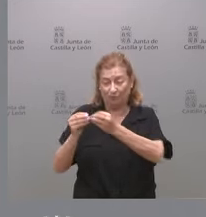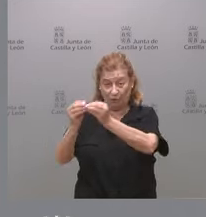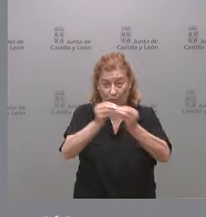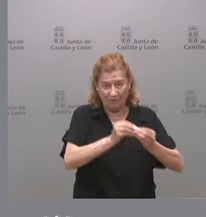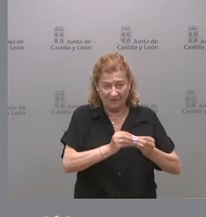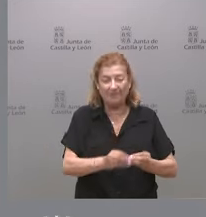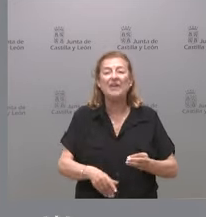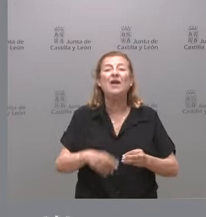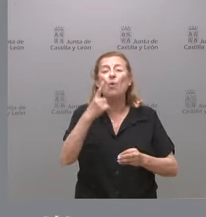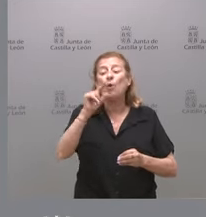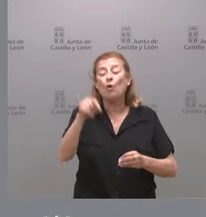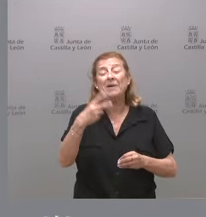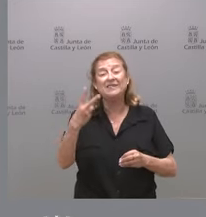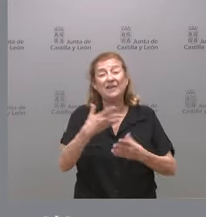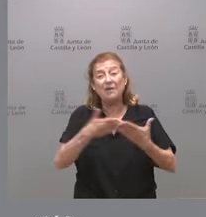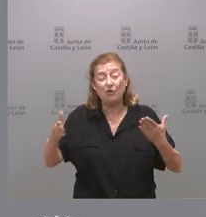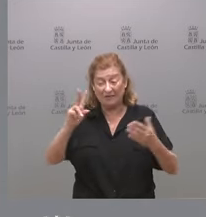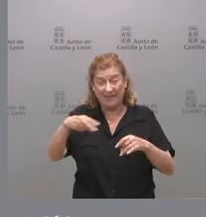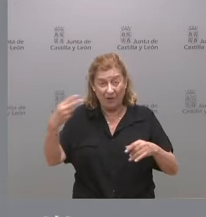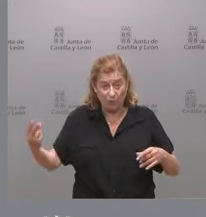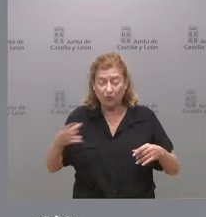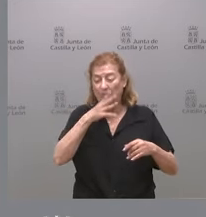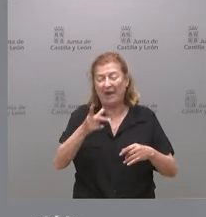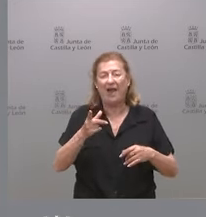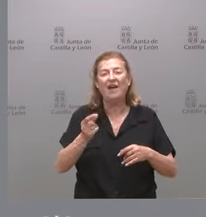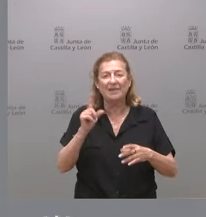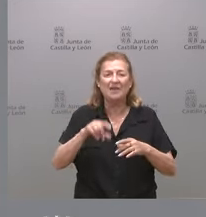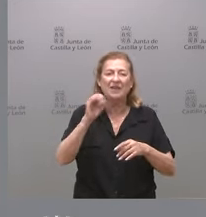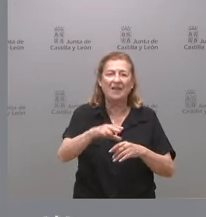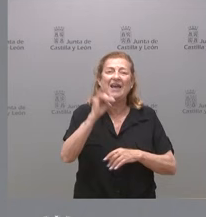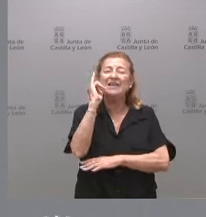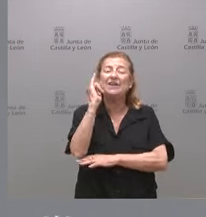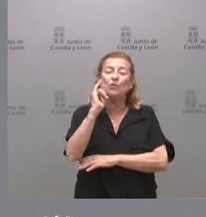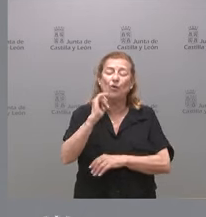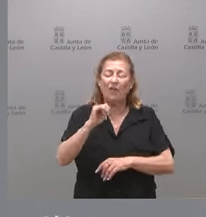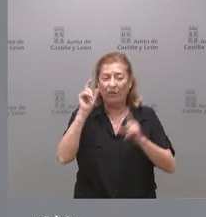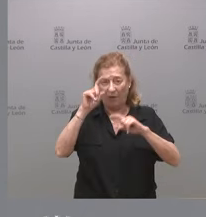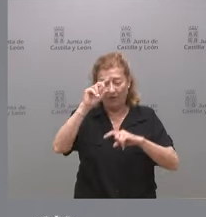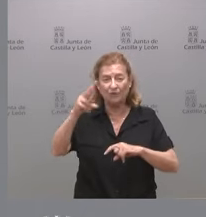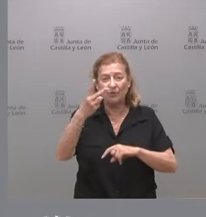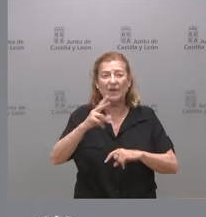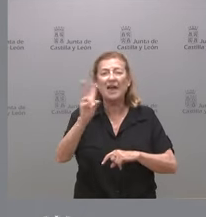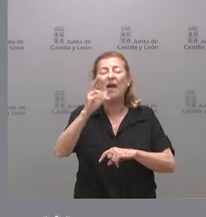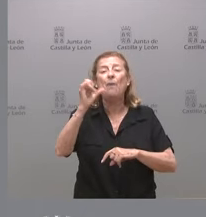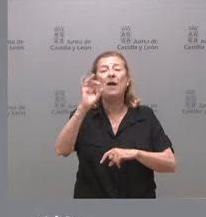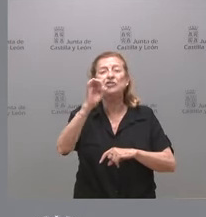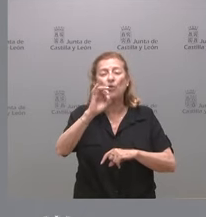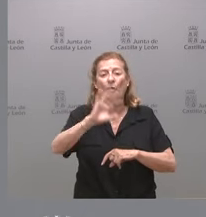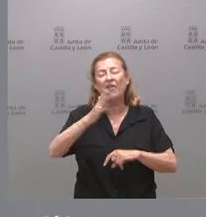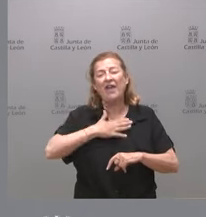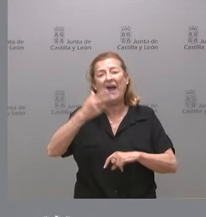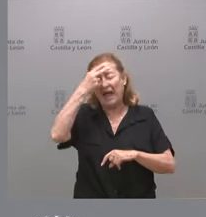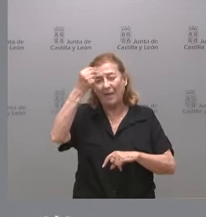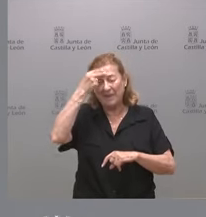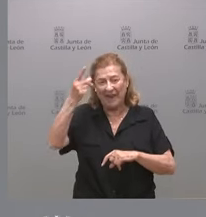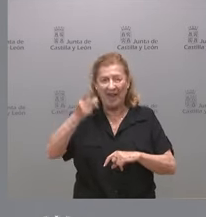1,7 millones de euros es lo que destinamos para las inversiones en el Instituto de Educación Secundaria Vasco de la Zarza, en Ávila. Son obras de